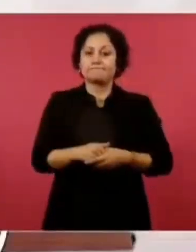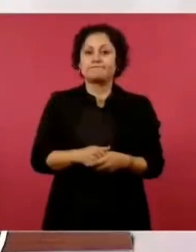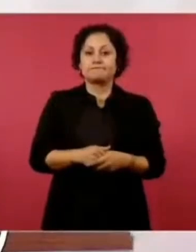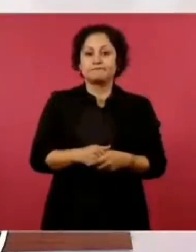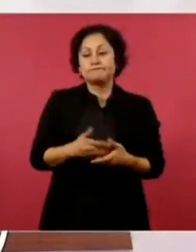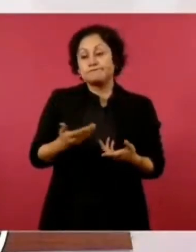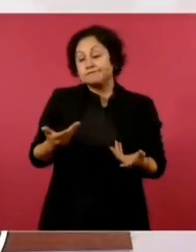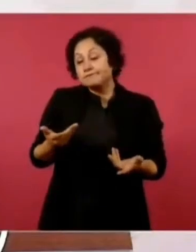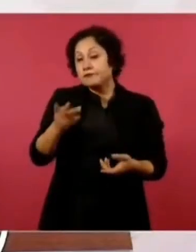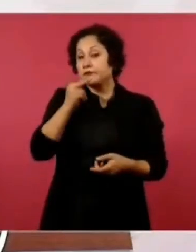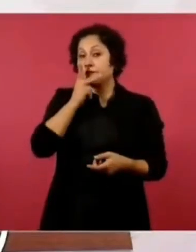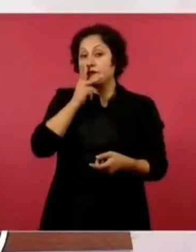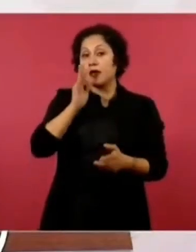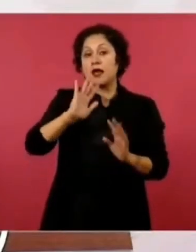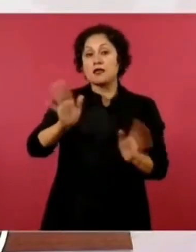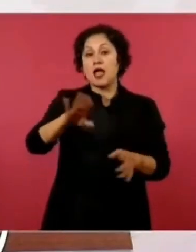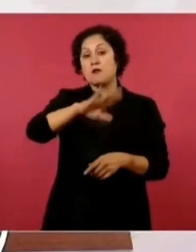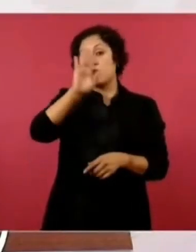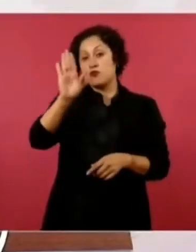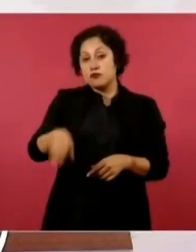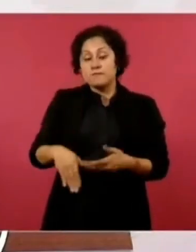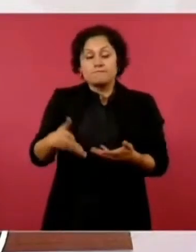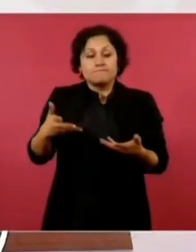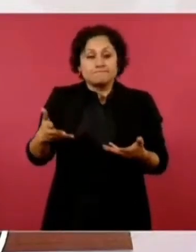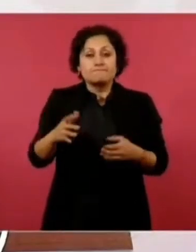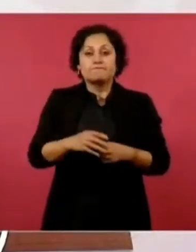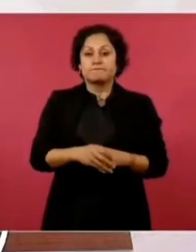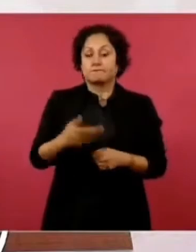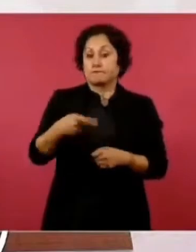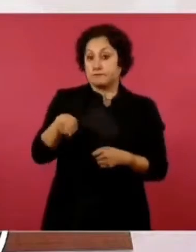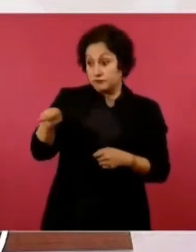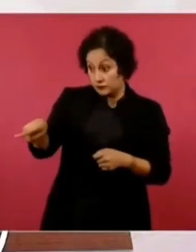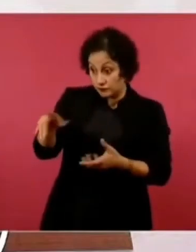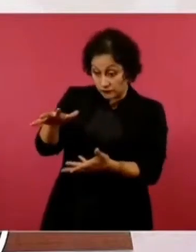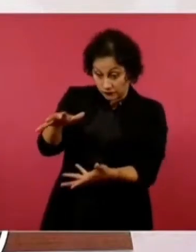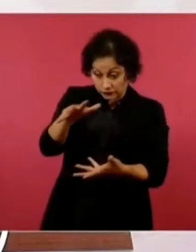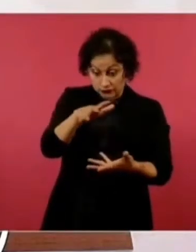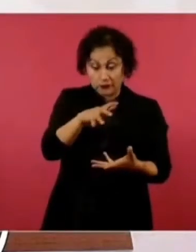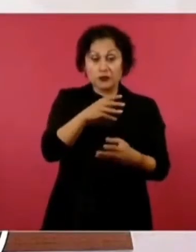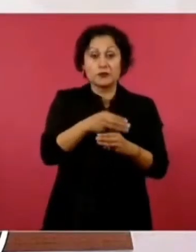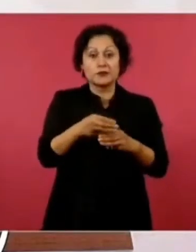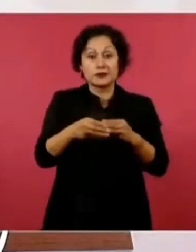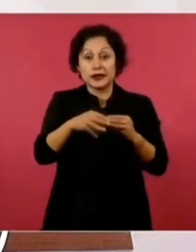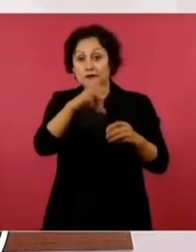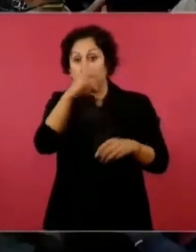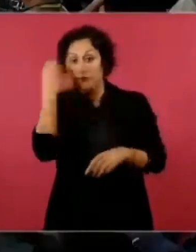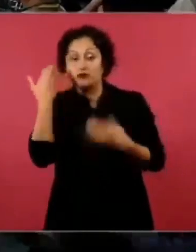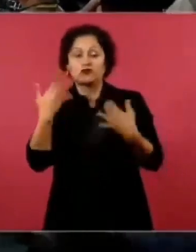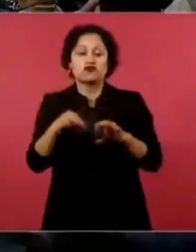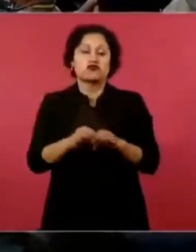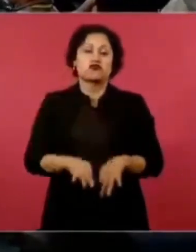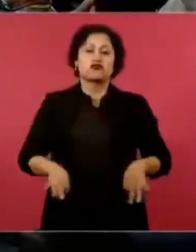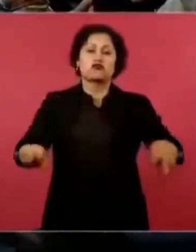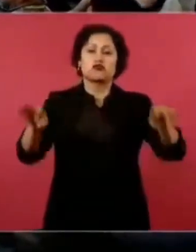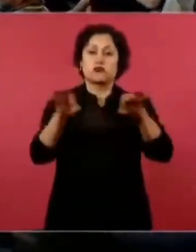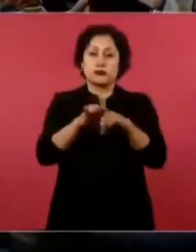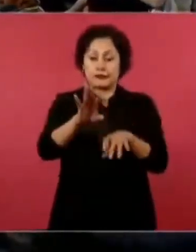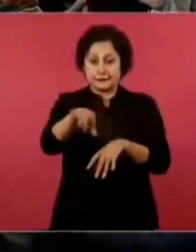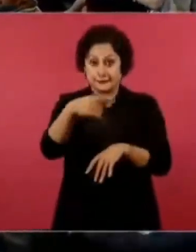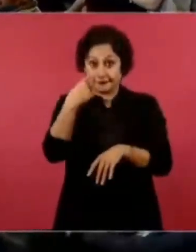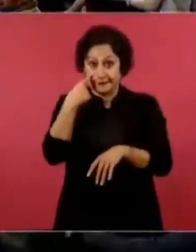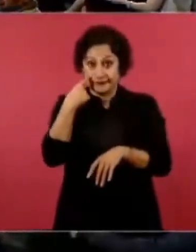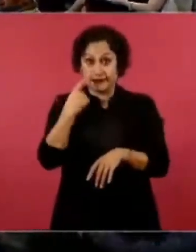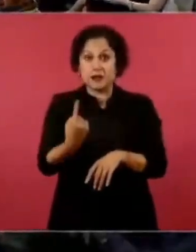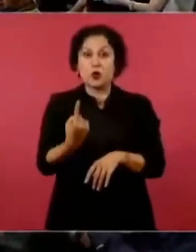adelantó, pero que todo ese material es muy importante. Hay un comité de memoria